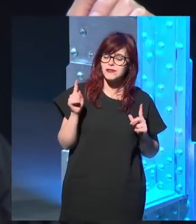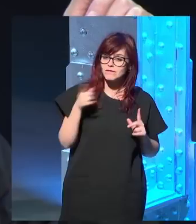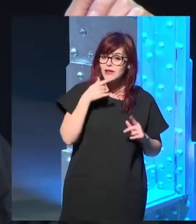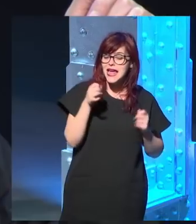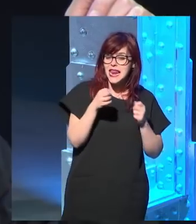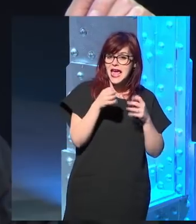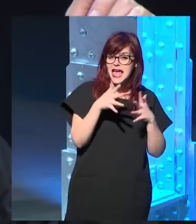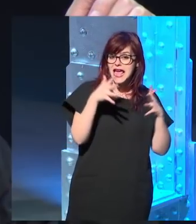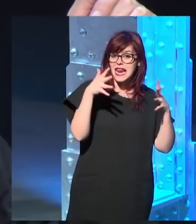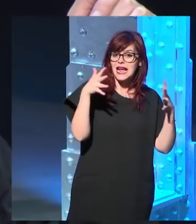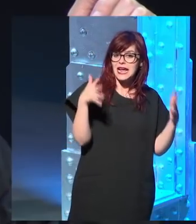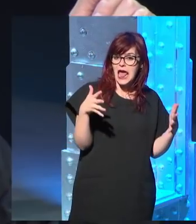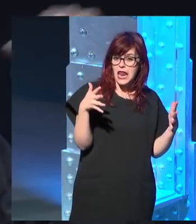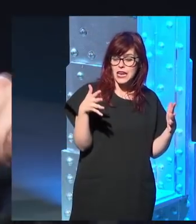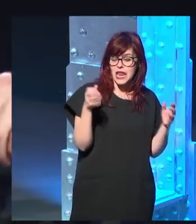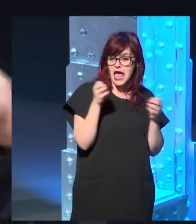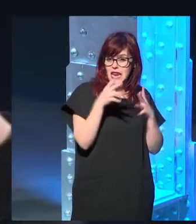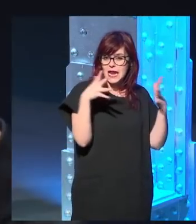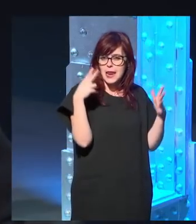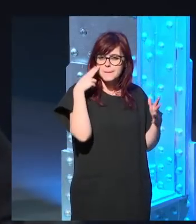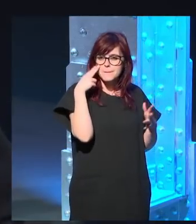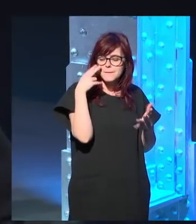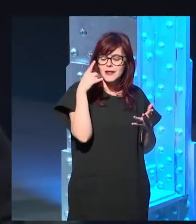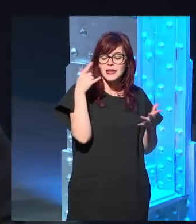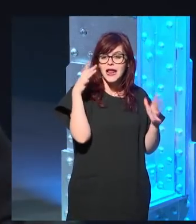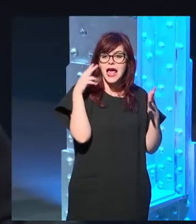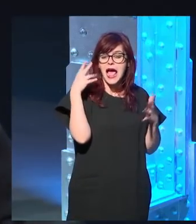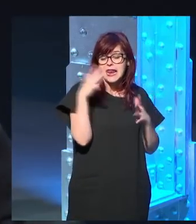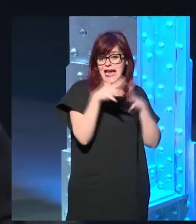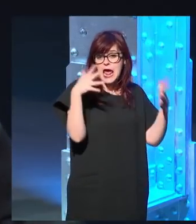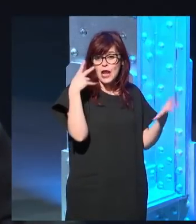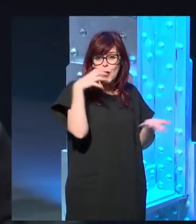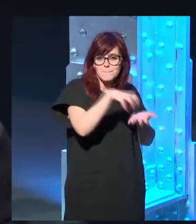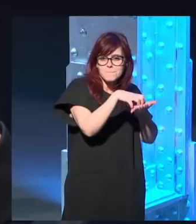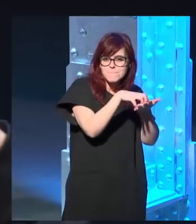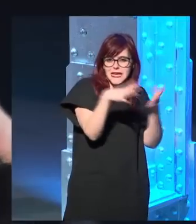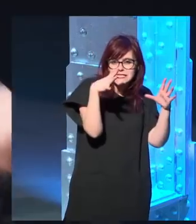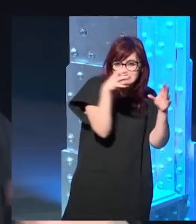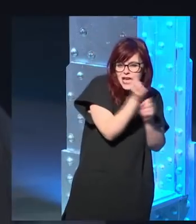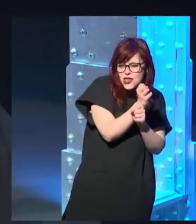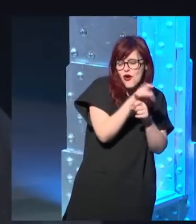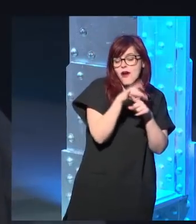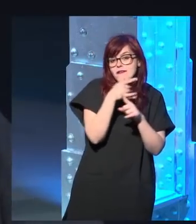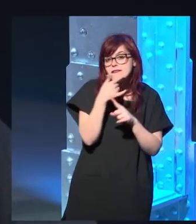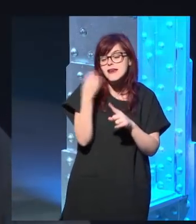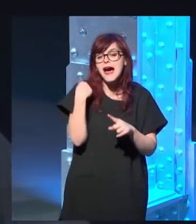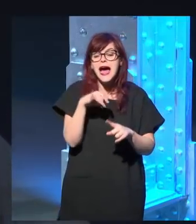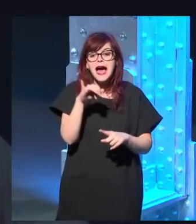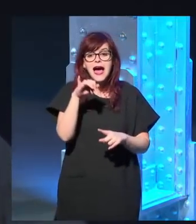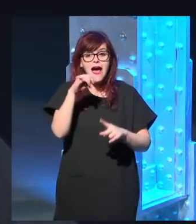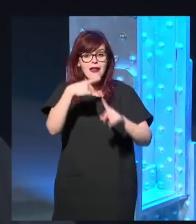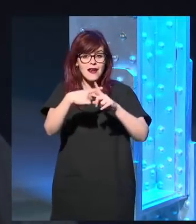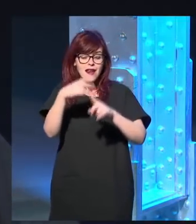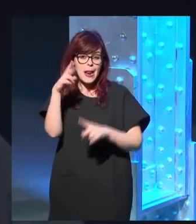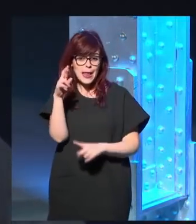misterio y los rayos X están conectados ahora ya tengo una justificación para